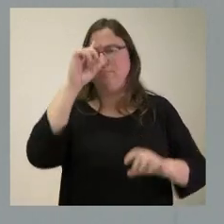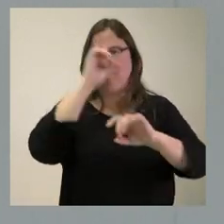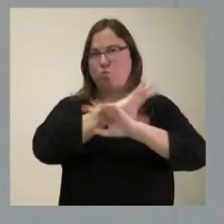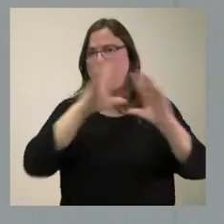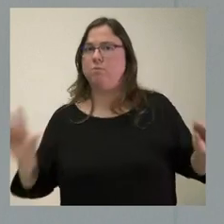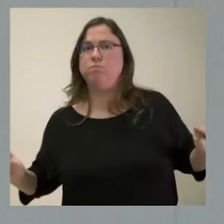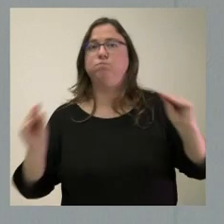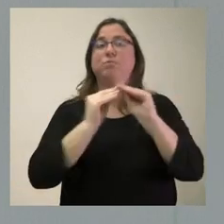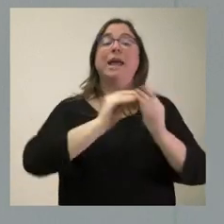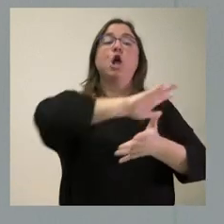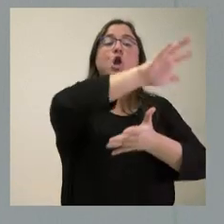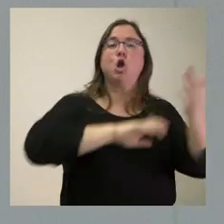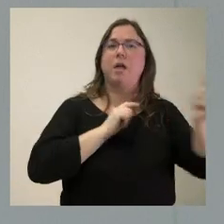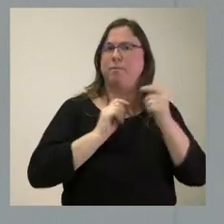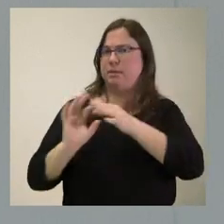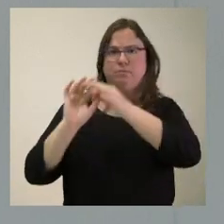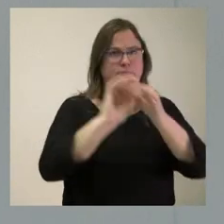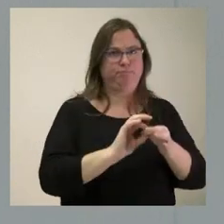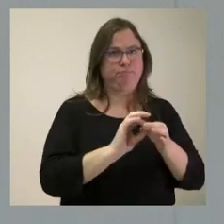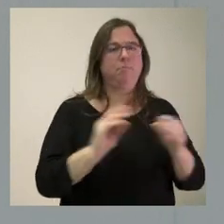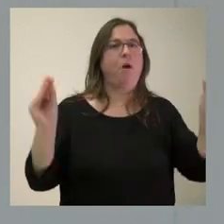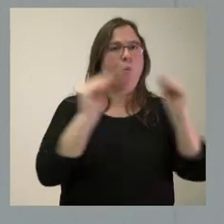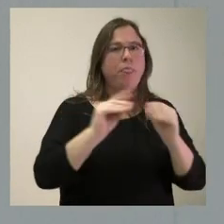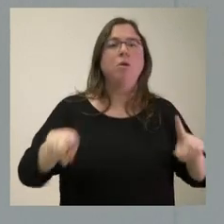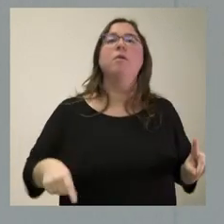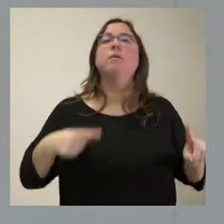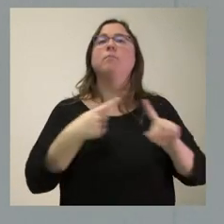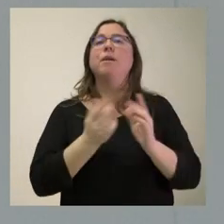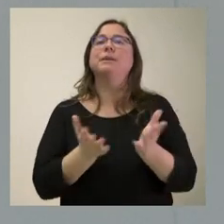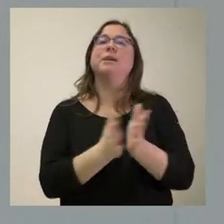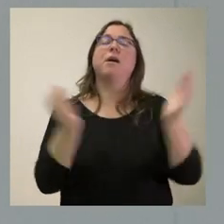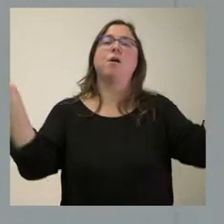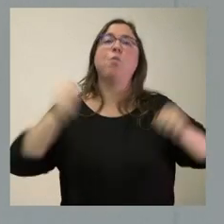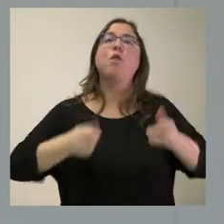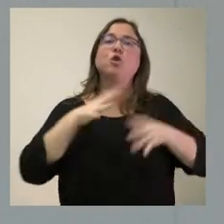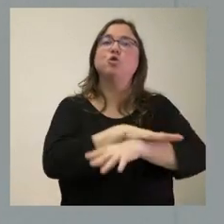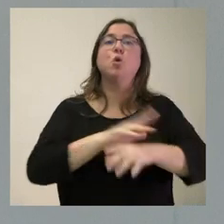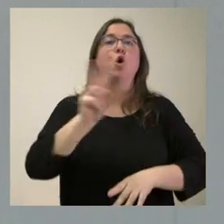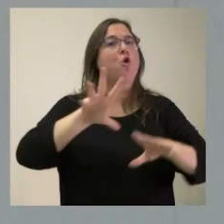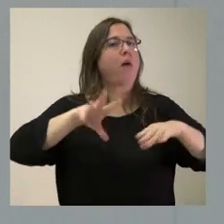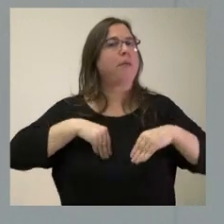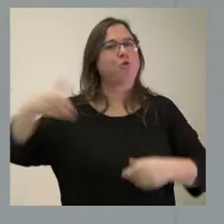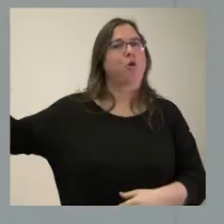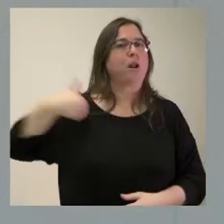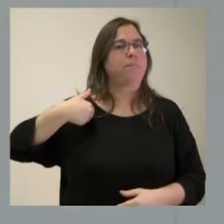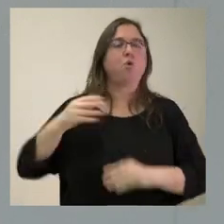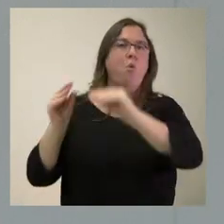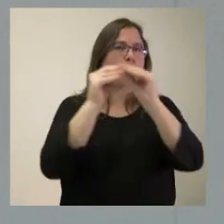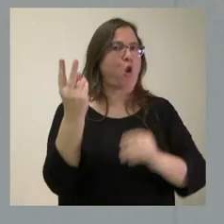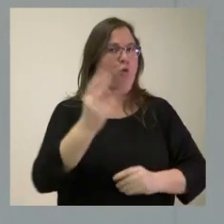tanto la nota de prensa como compartimos el acuerdo de consejo de gobierno de inadmisión del requerimiento que hemos aprobado esta mañana